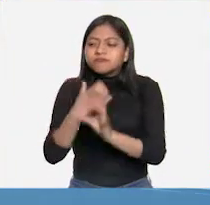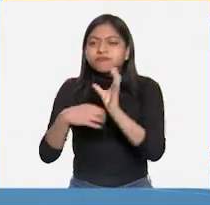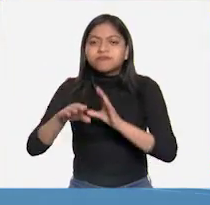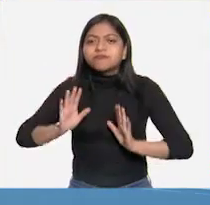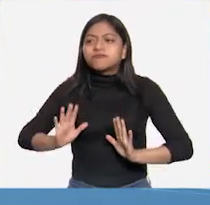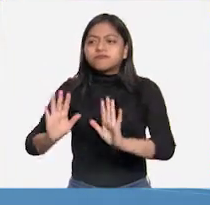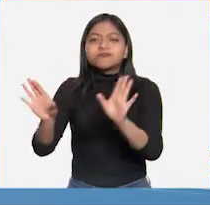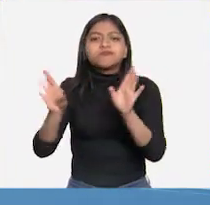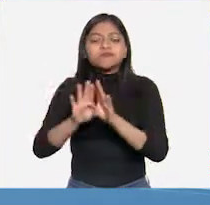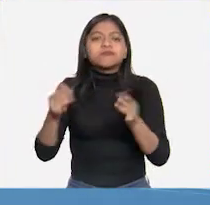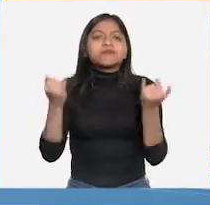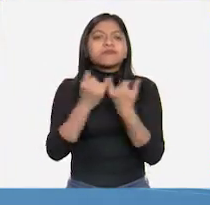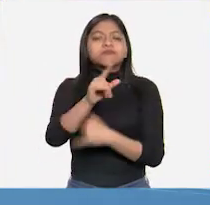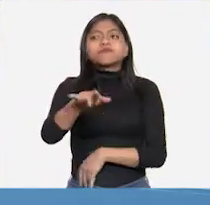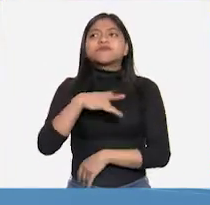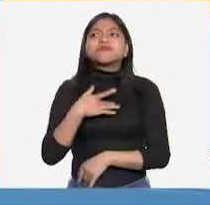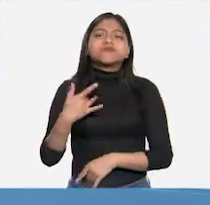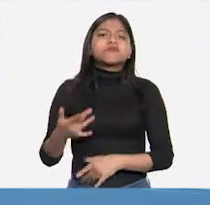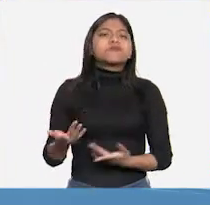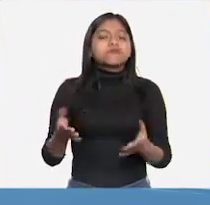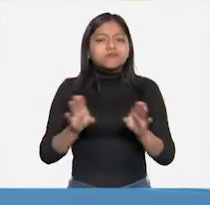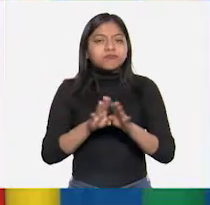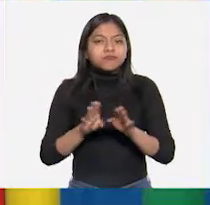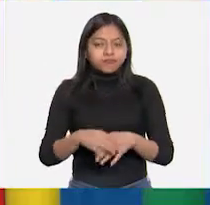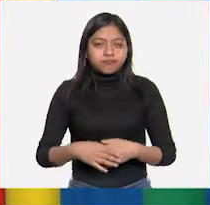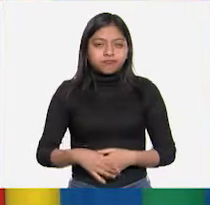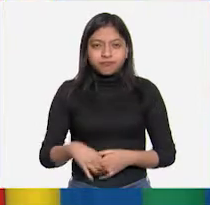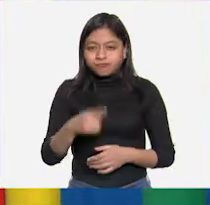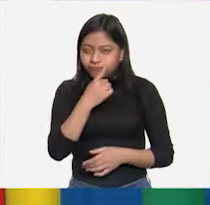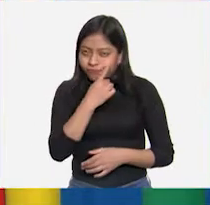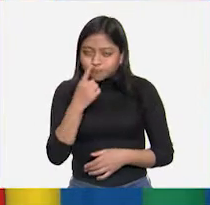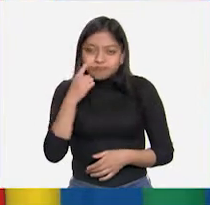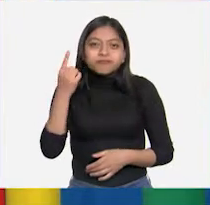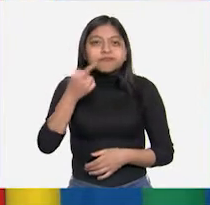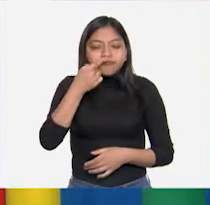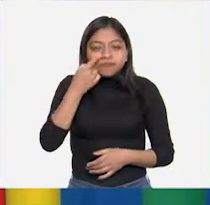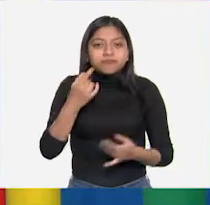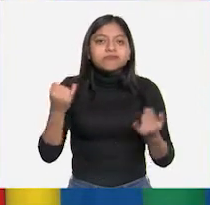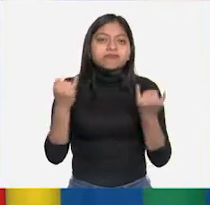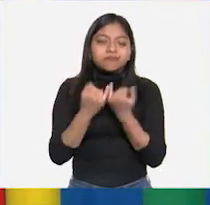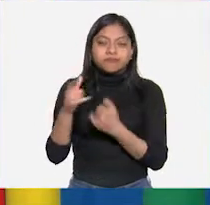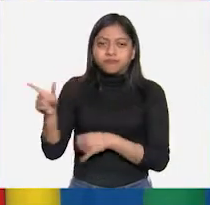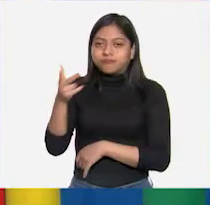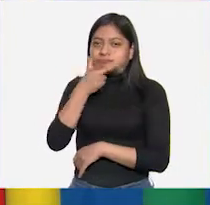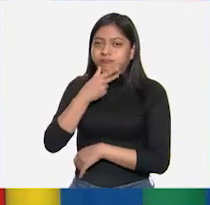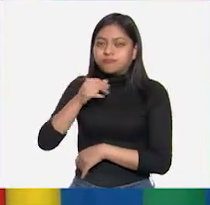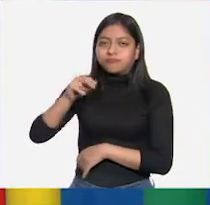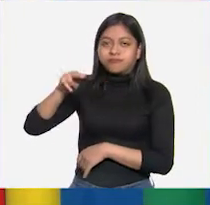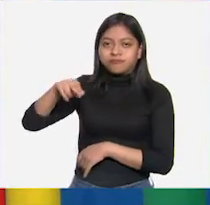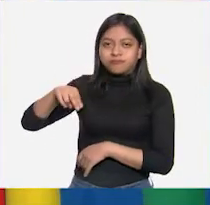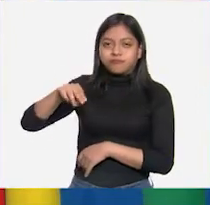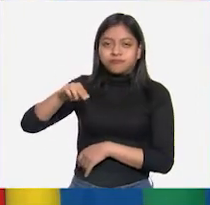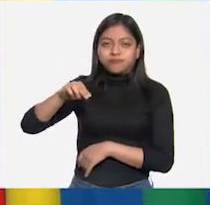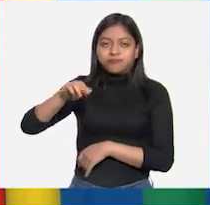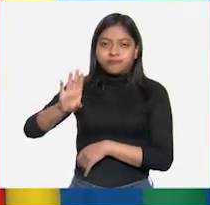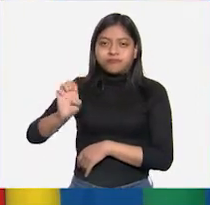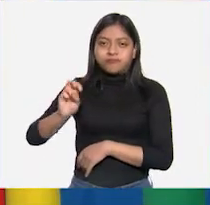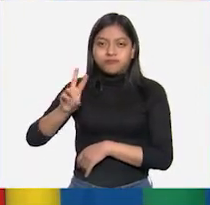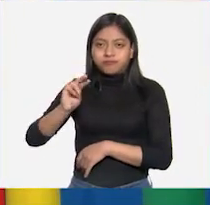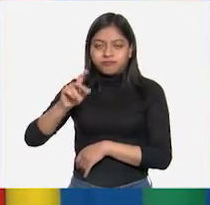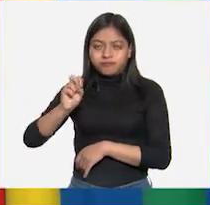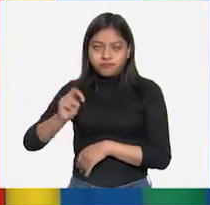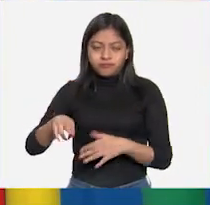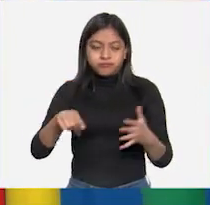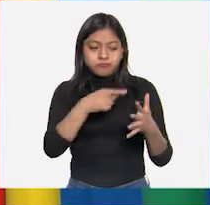y cómo los percibimos con nuestros sentidos. Así es. Y también hablamos de Isaac Newton, de sus aportaciones y sus tres